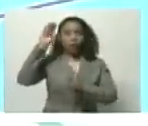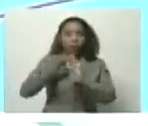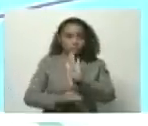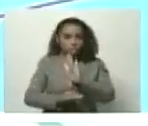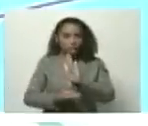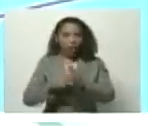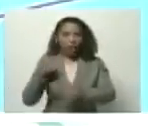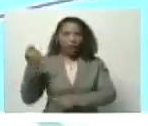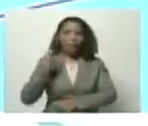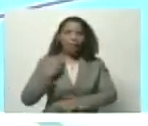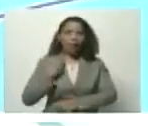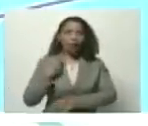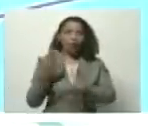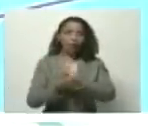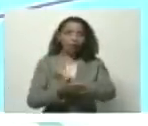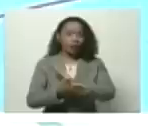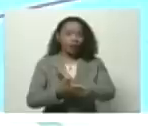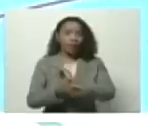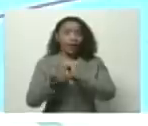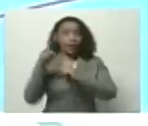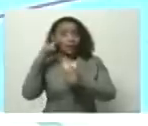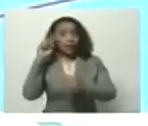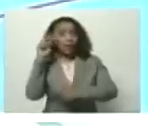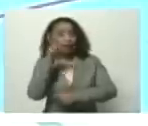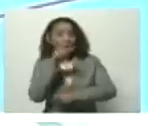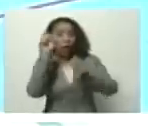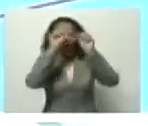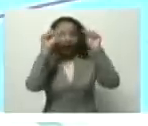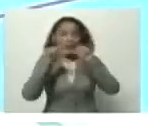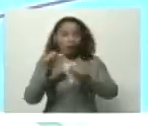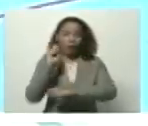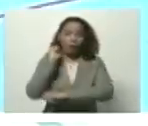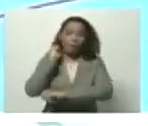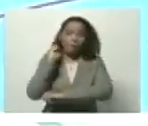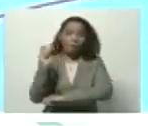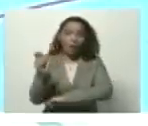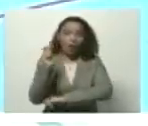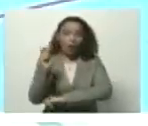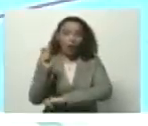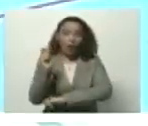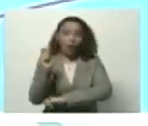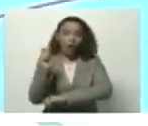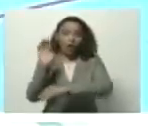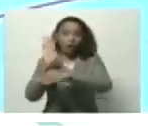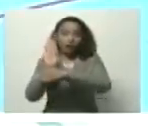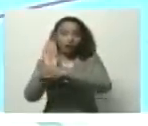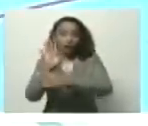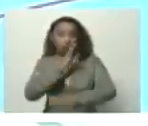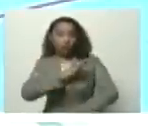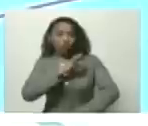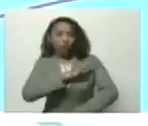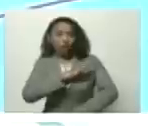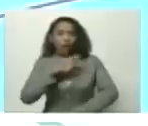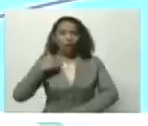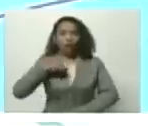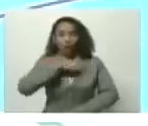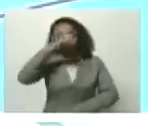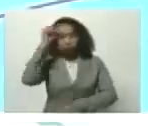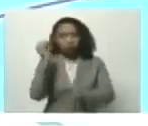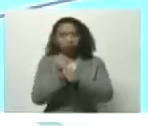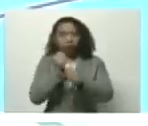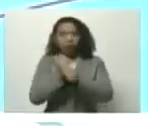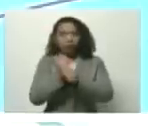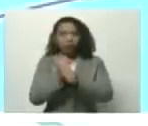se reflejó en el sistema de remuneración y de protección social de nuestros trabajadores.